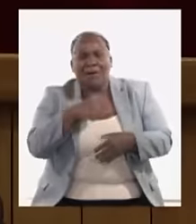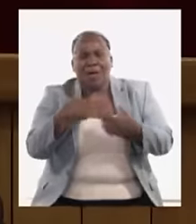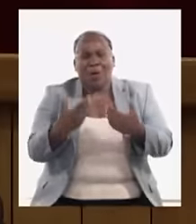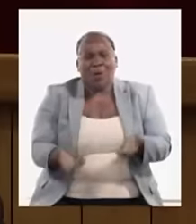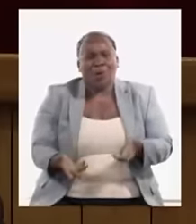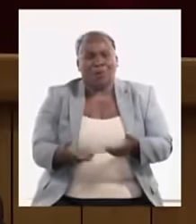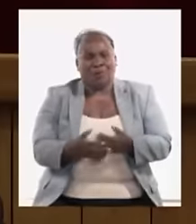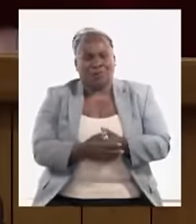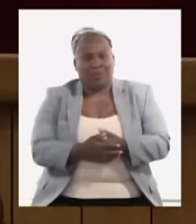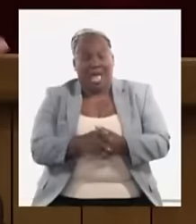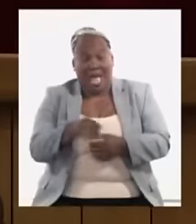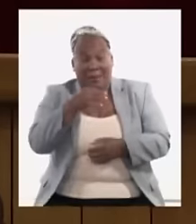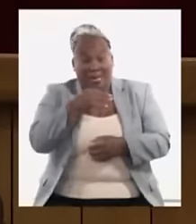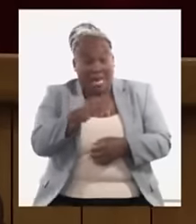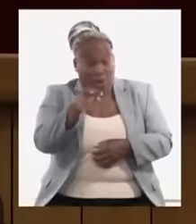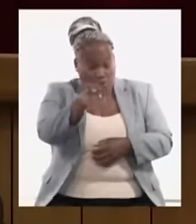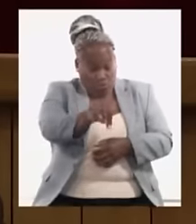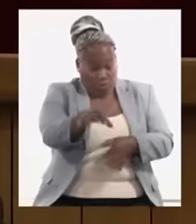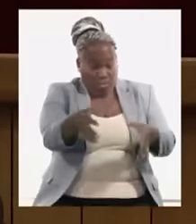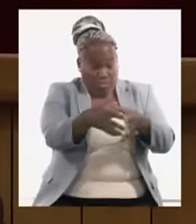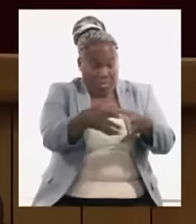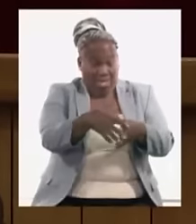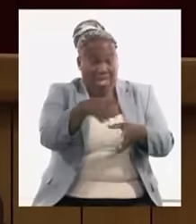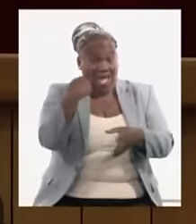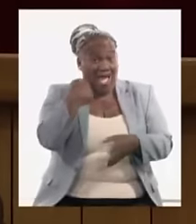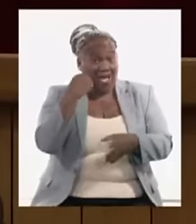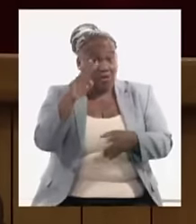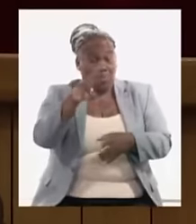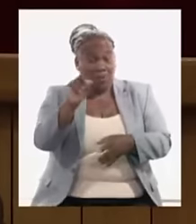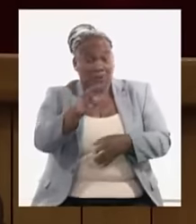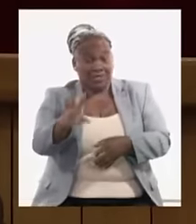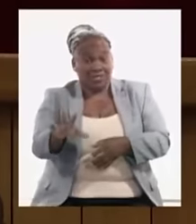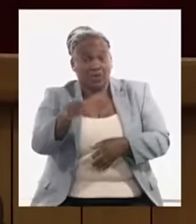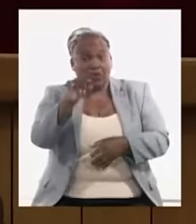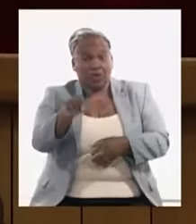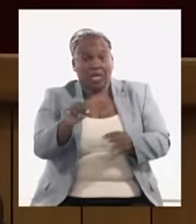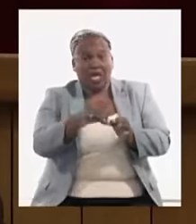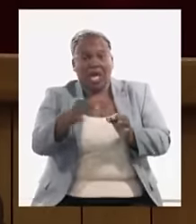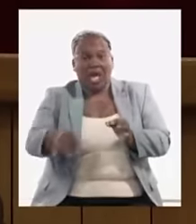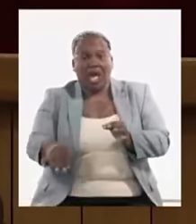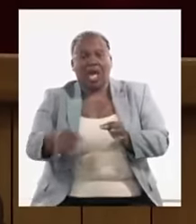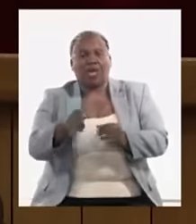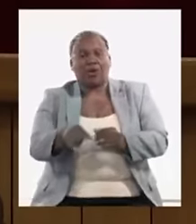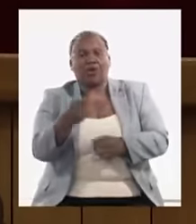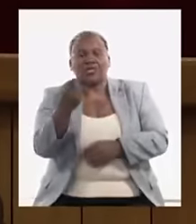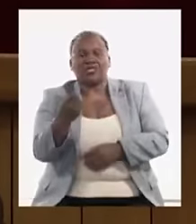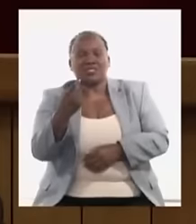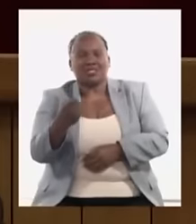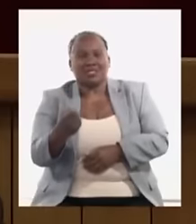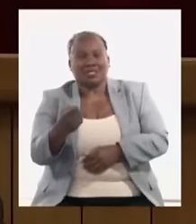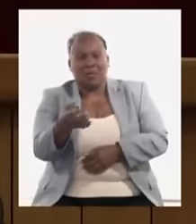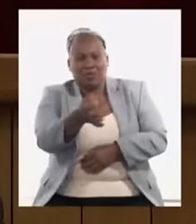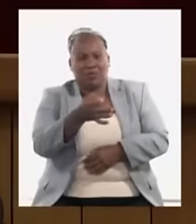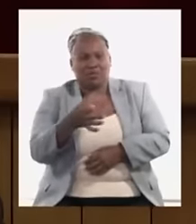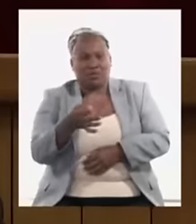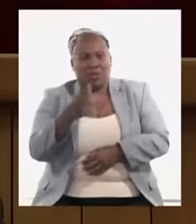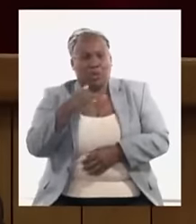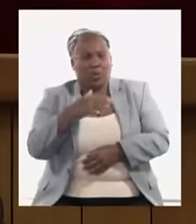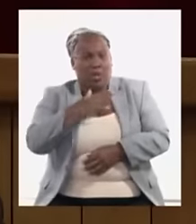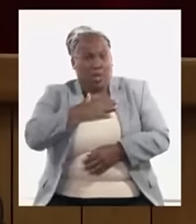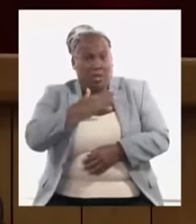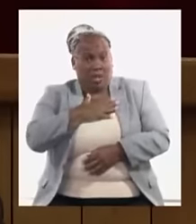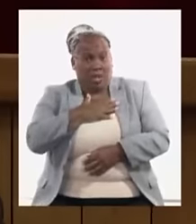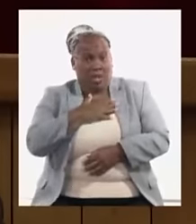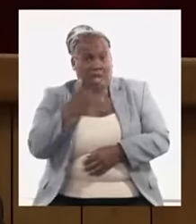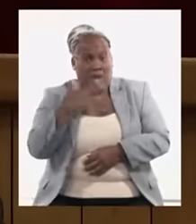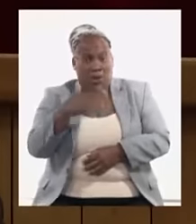decir bueno ustedes en el año 2025 van a producir el arroz que ustedes demandan y no es que nosotros querramos nada más dejar